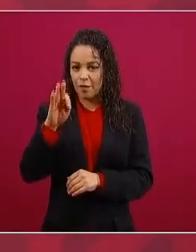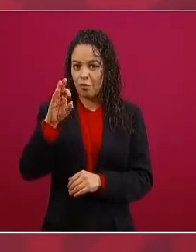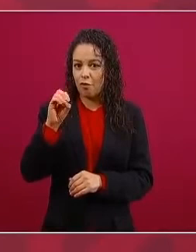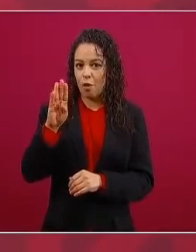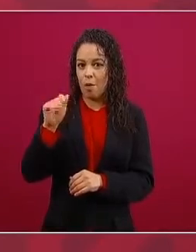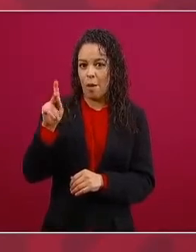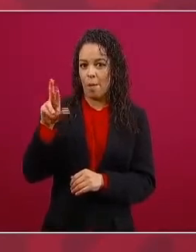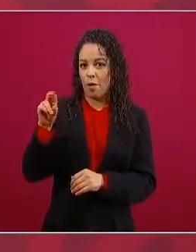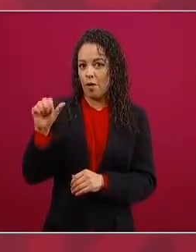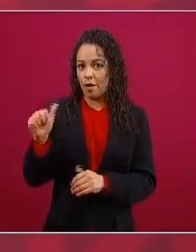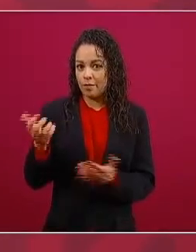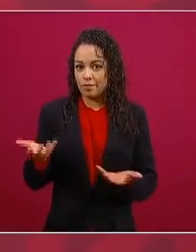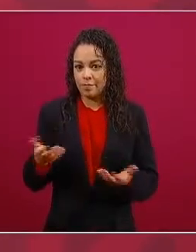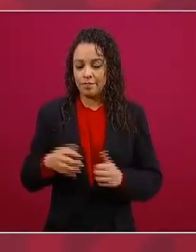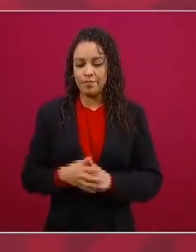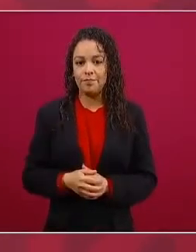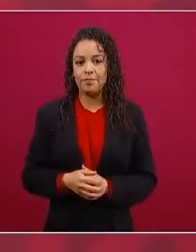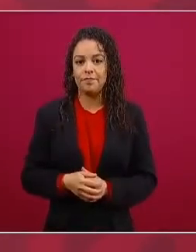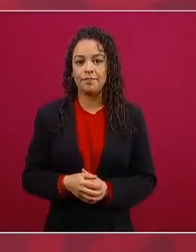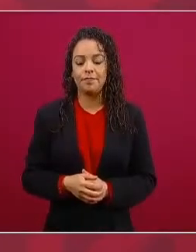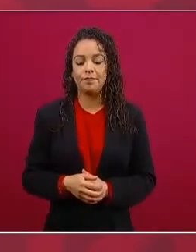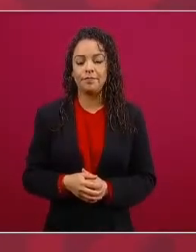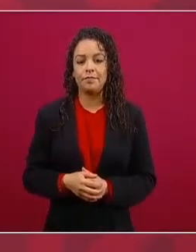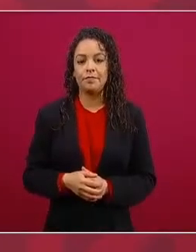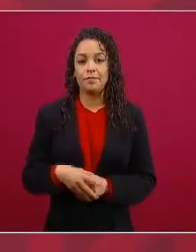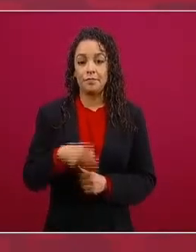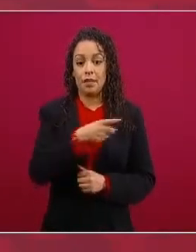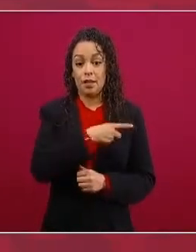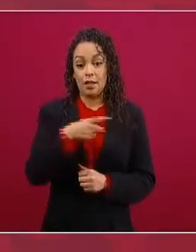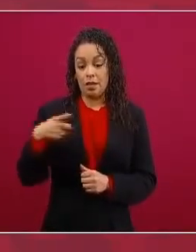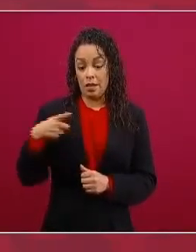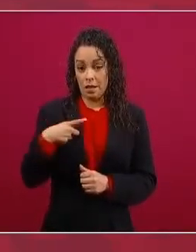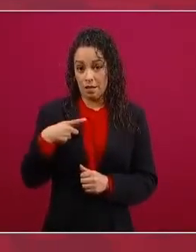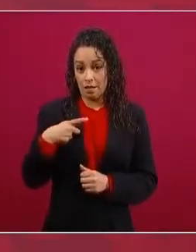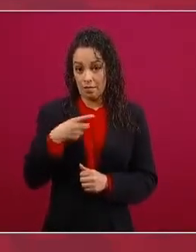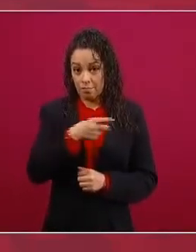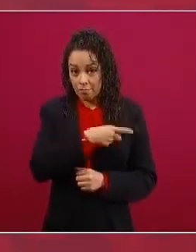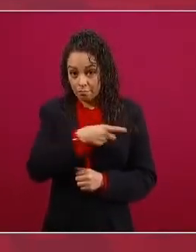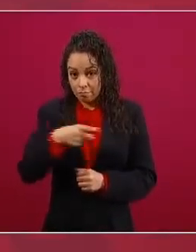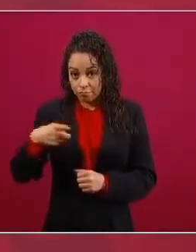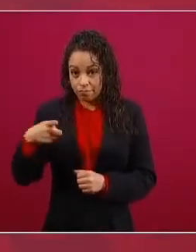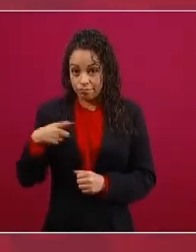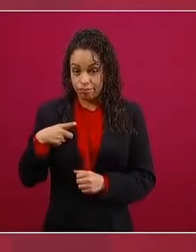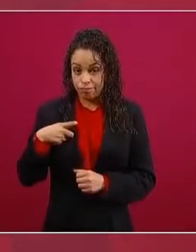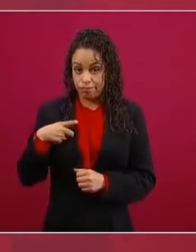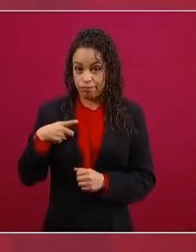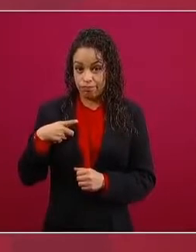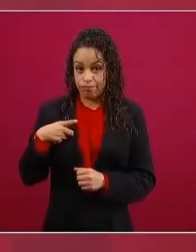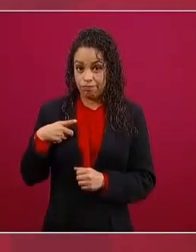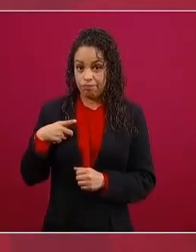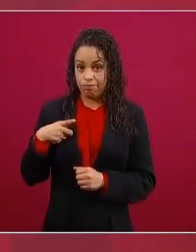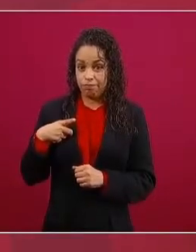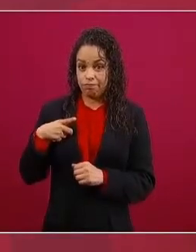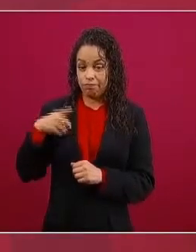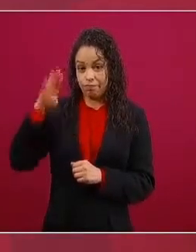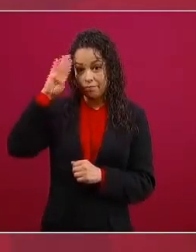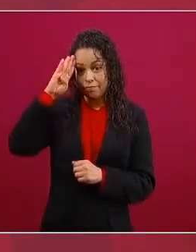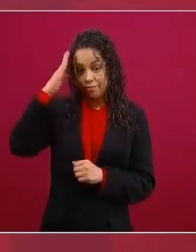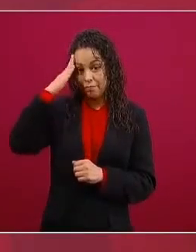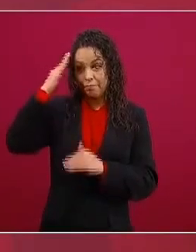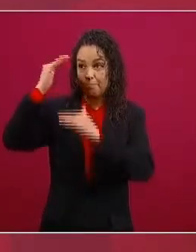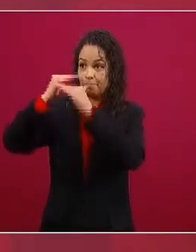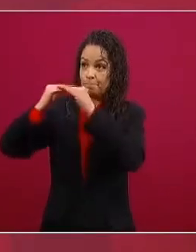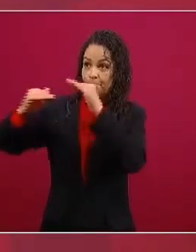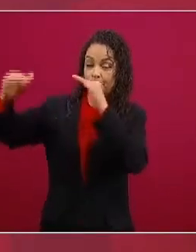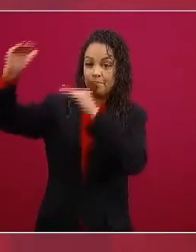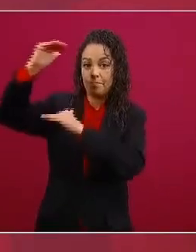el que convirtieron las deudas de los de arriba de unos cuantos en deuda